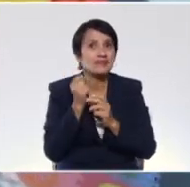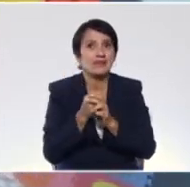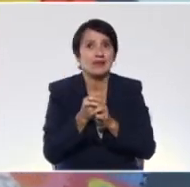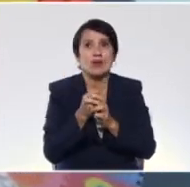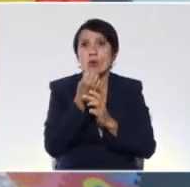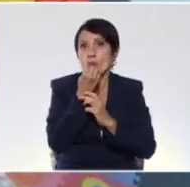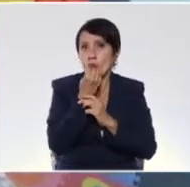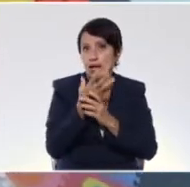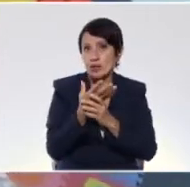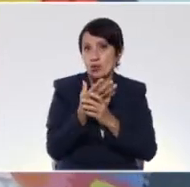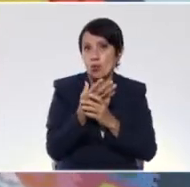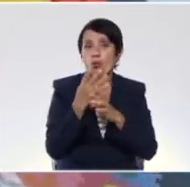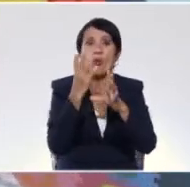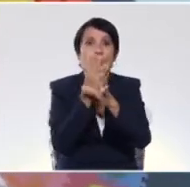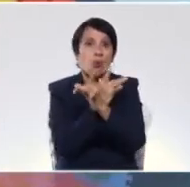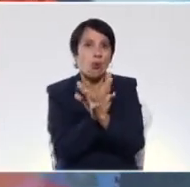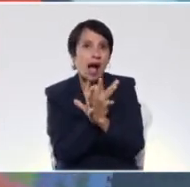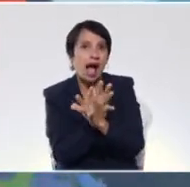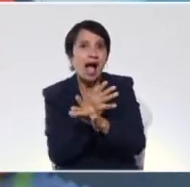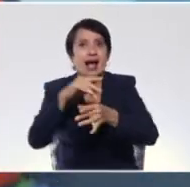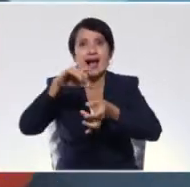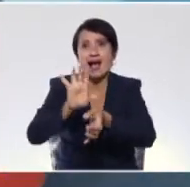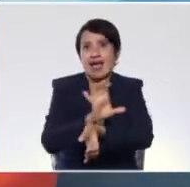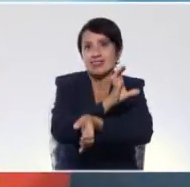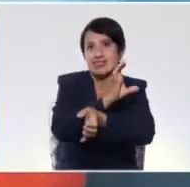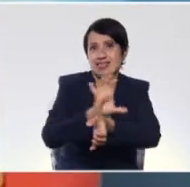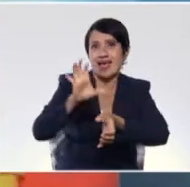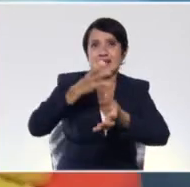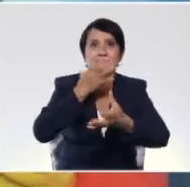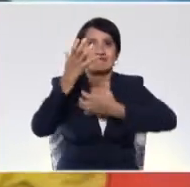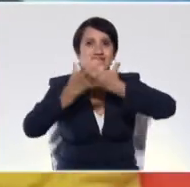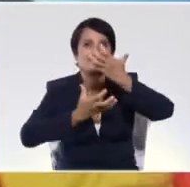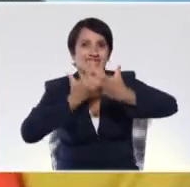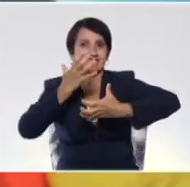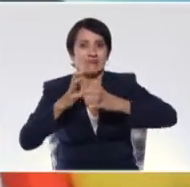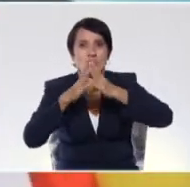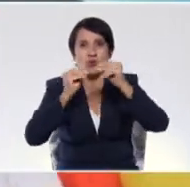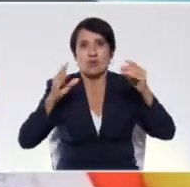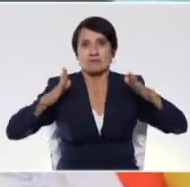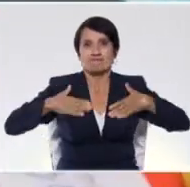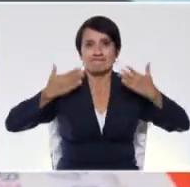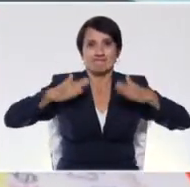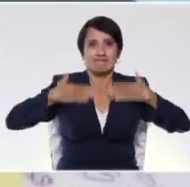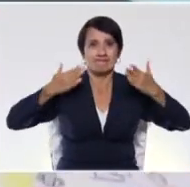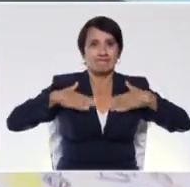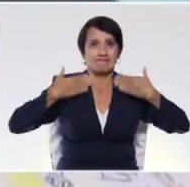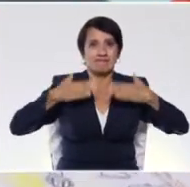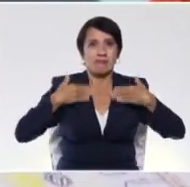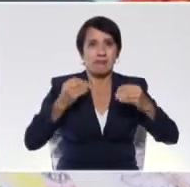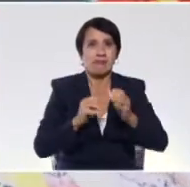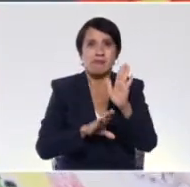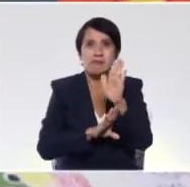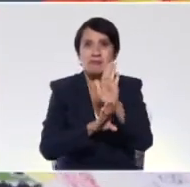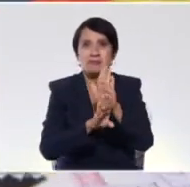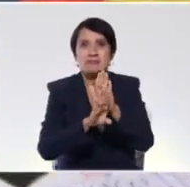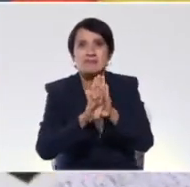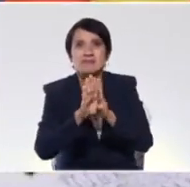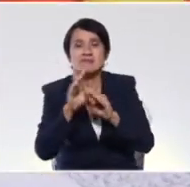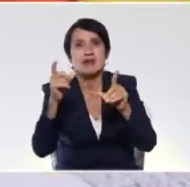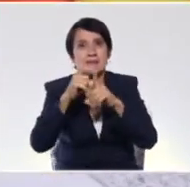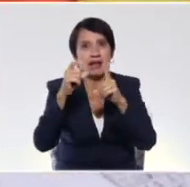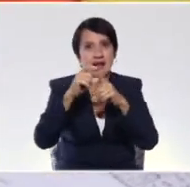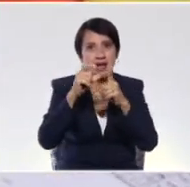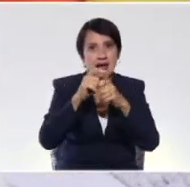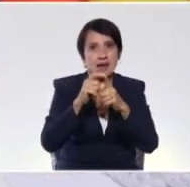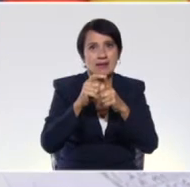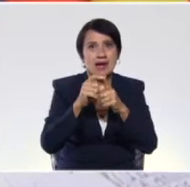Y bueno, jugamos, cantamos, nos divertimos y seguimos incrementando el vocabulario, la